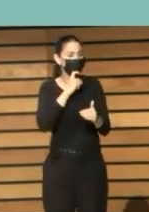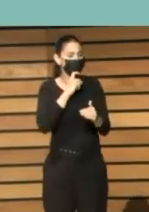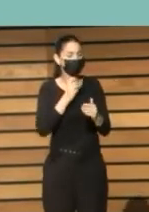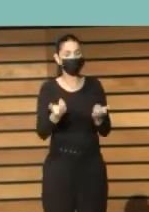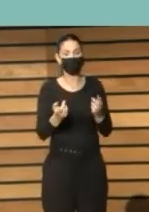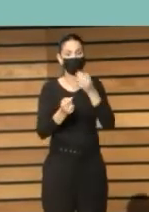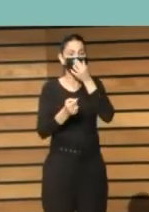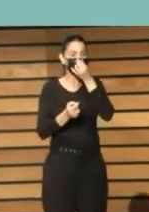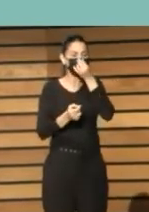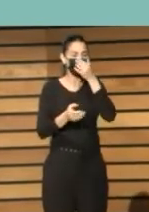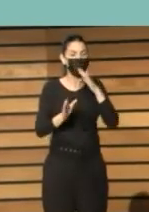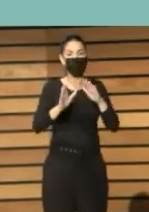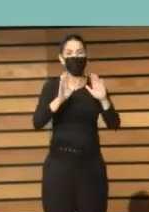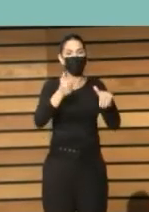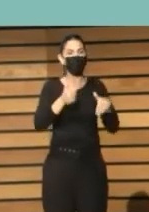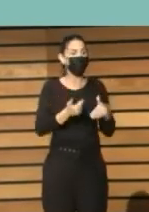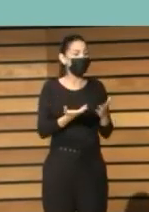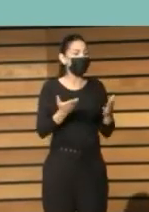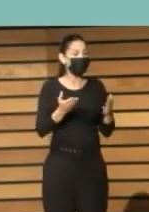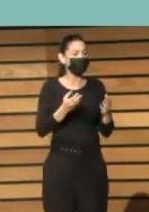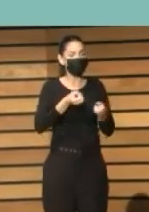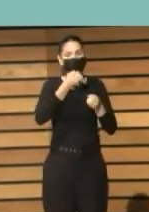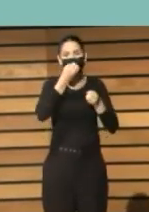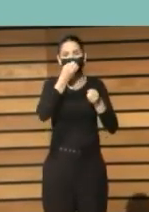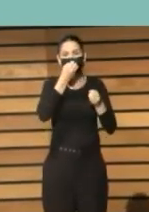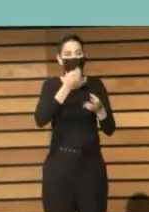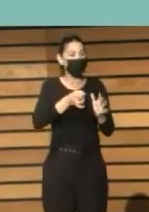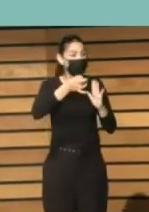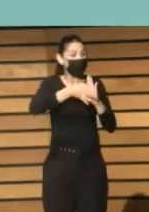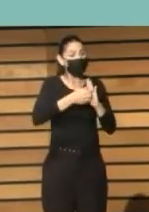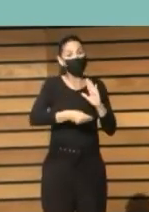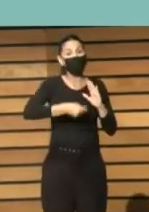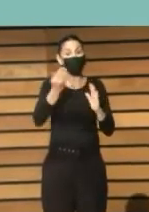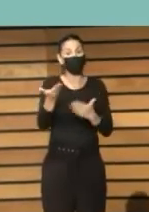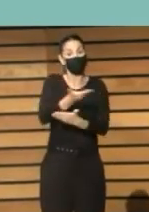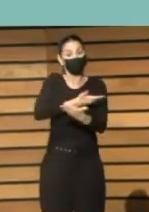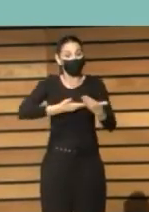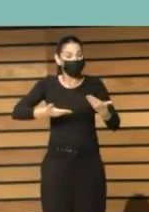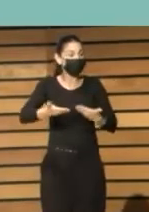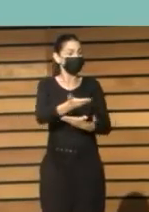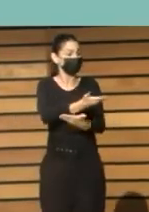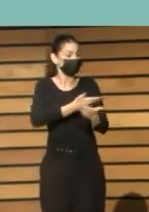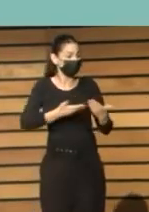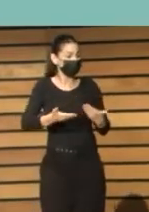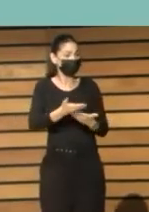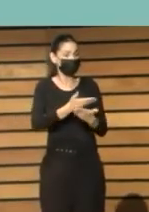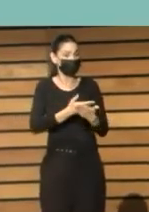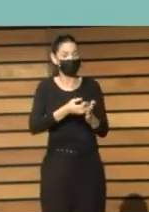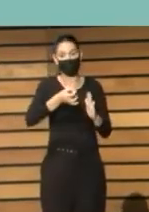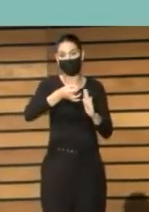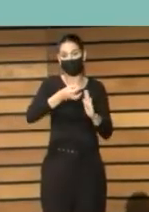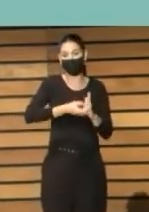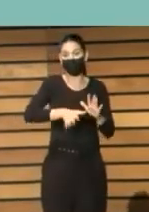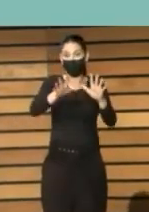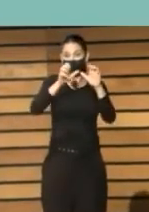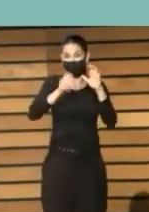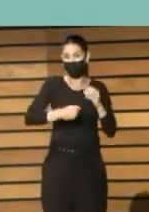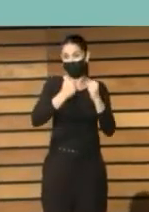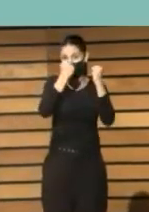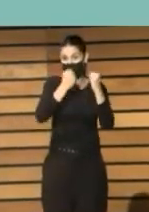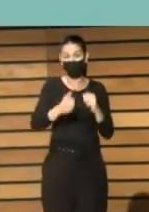mucho más enriquecedor cuando se hace con un intercambio de información muy intenso con otros actores del entorno local o del entorno global